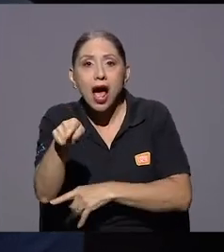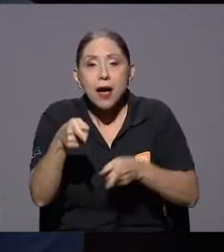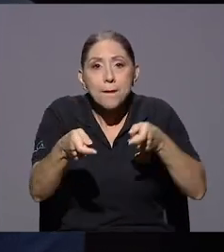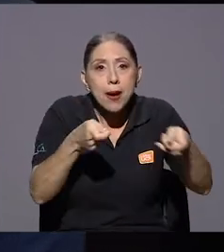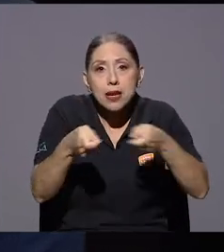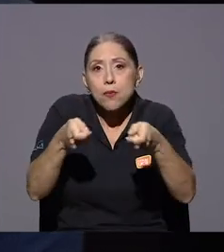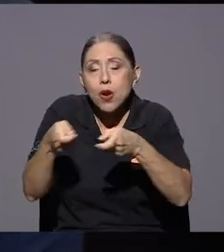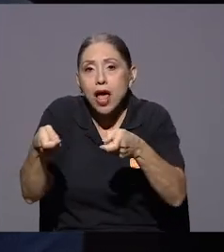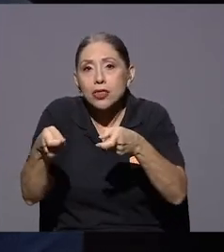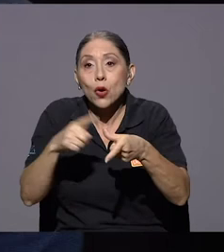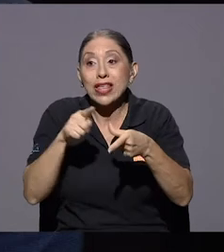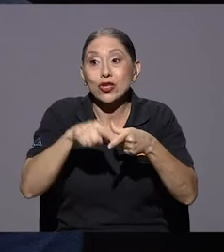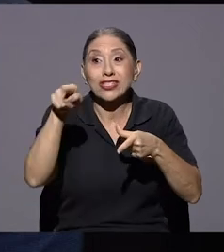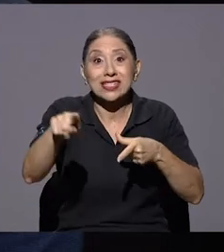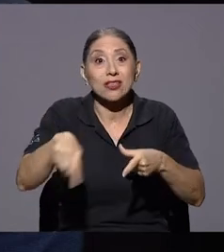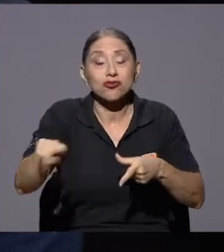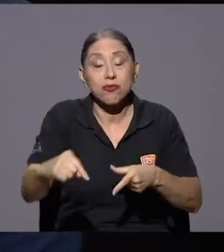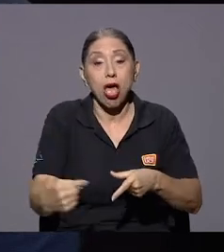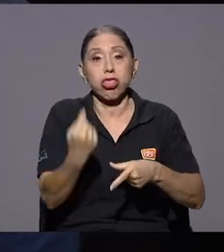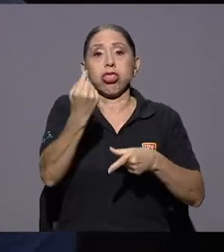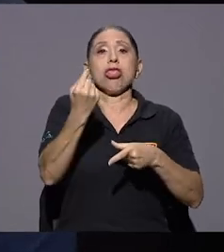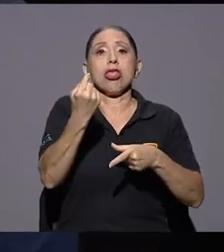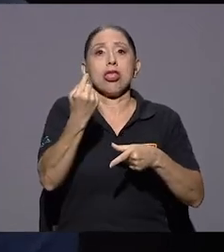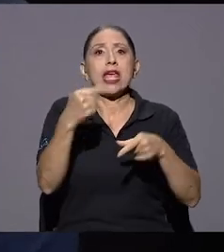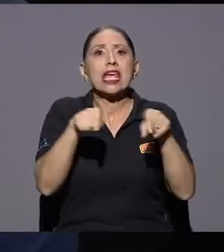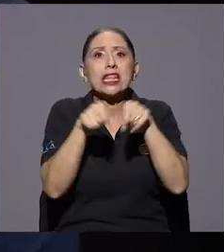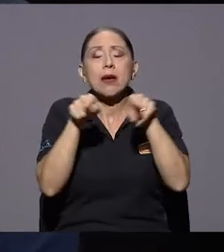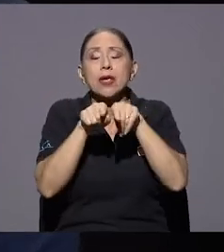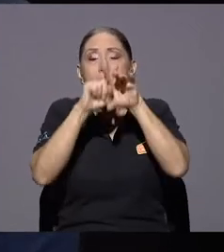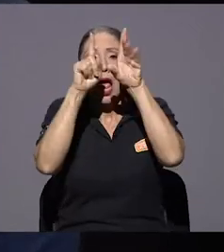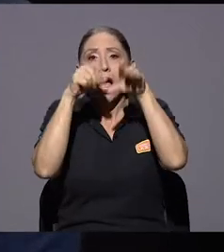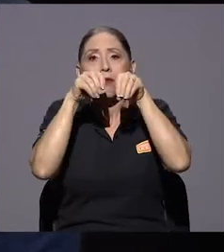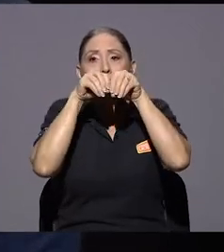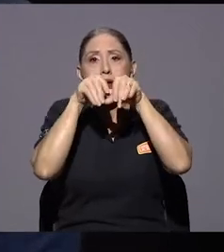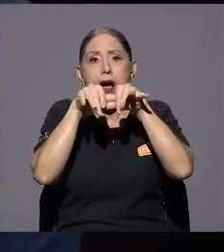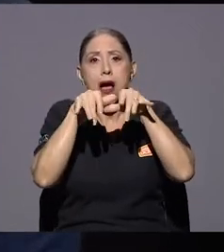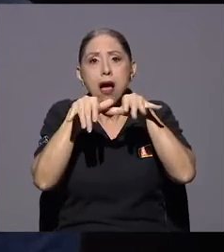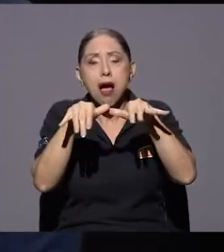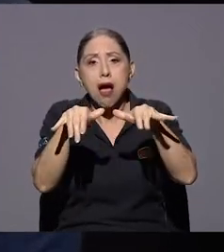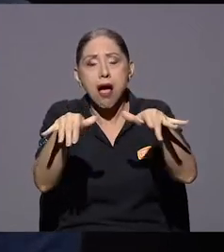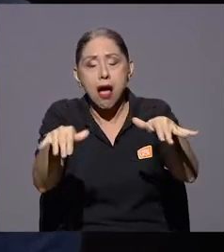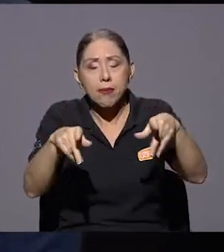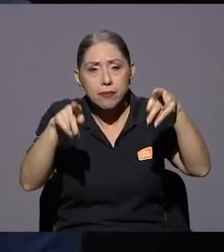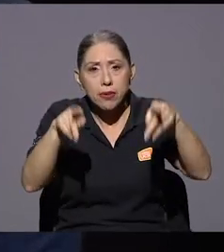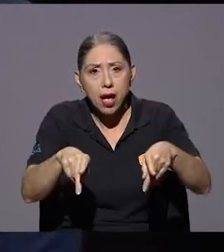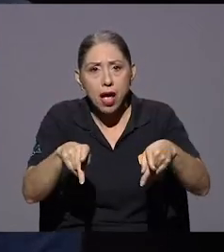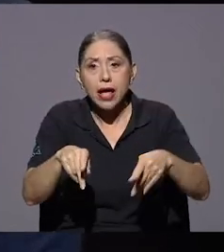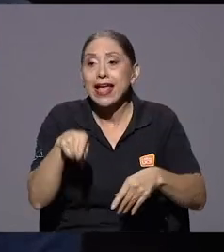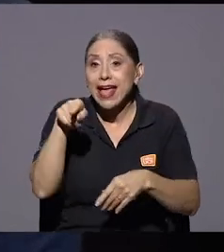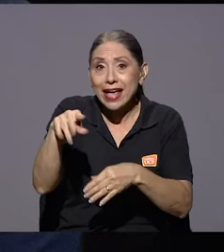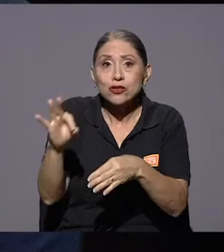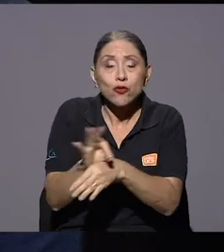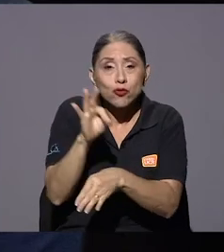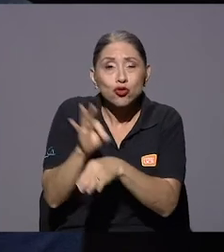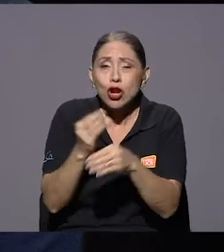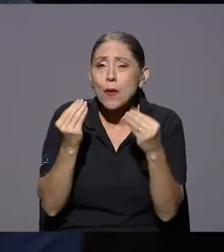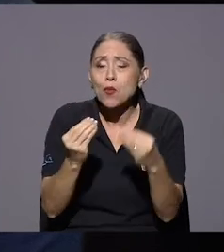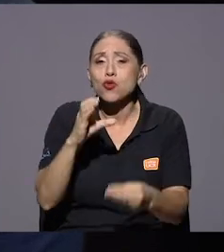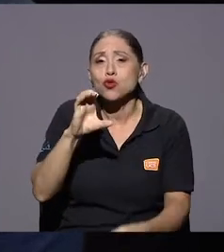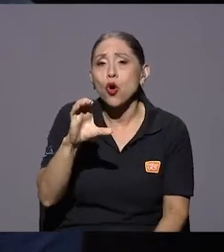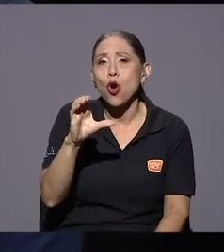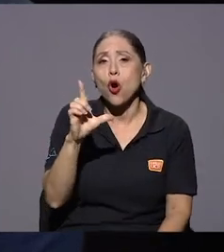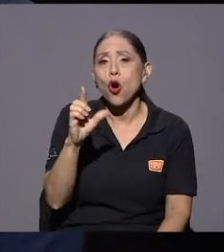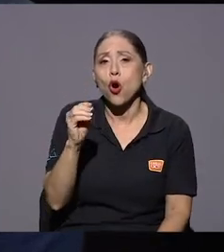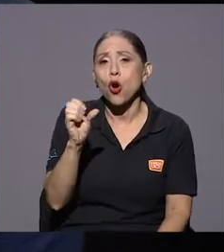manipulando la reacción de ellos es muy violenta y virulenta y al final de cuentas con esto que te digo de que funciona muchísimo en clústeres